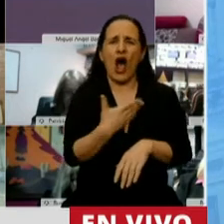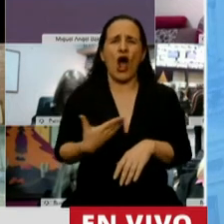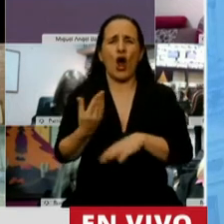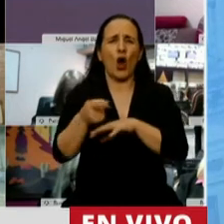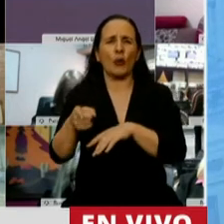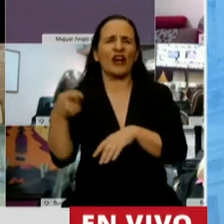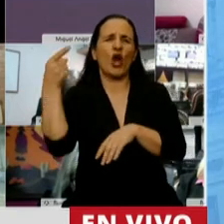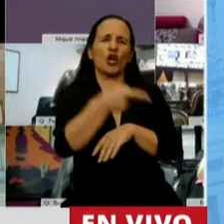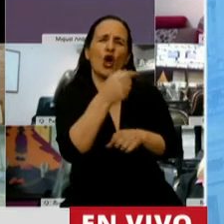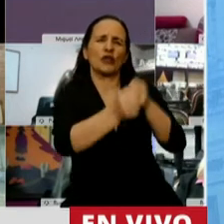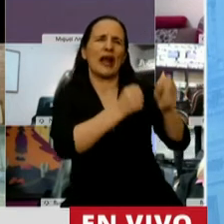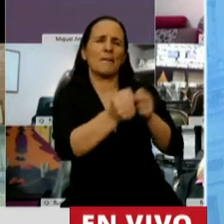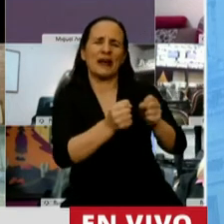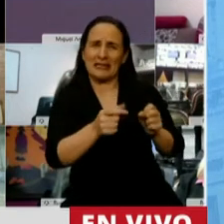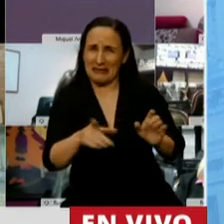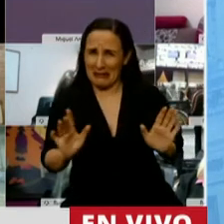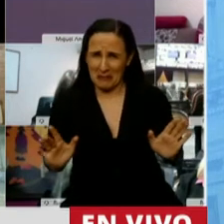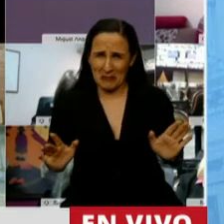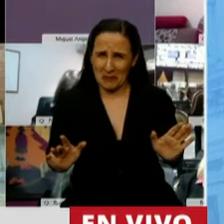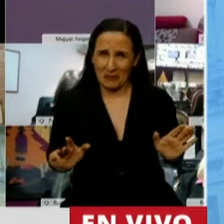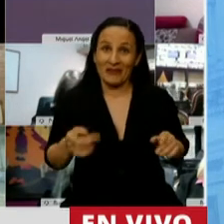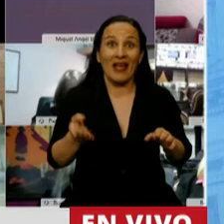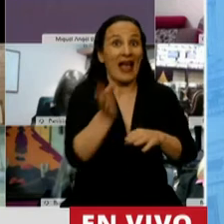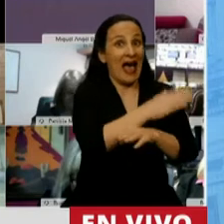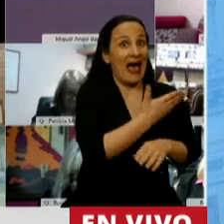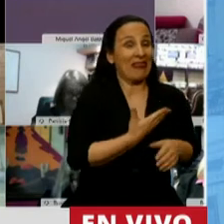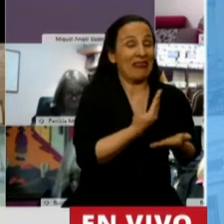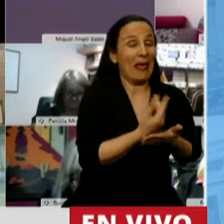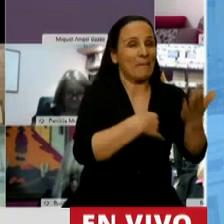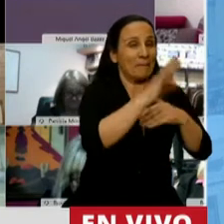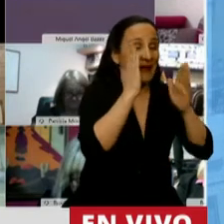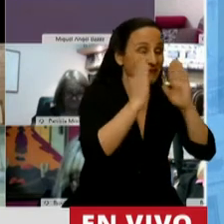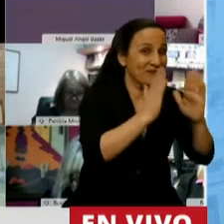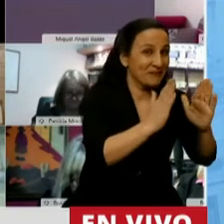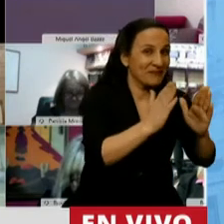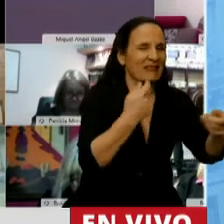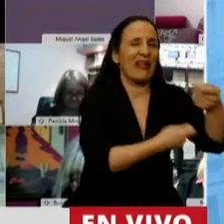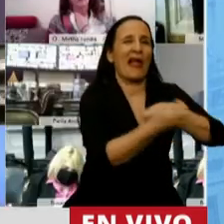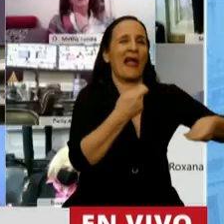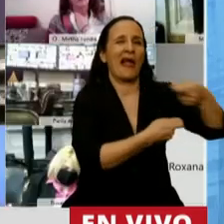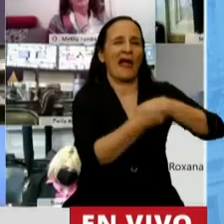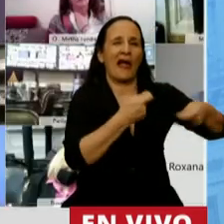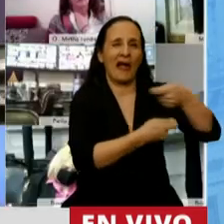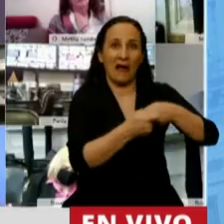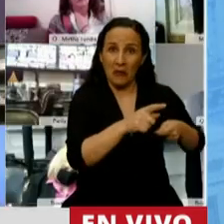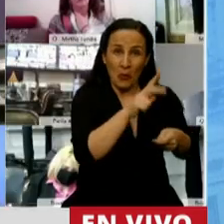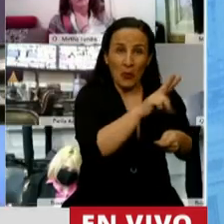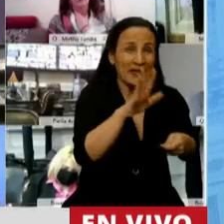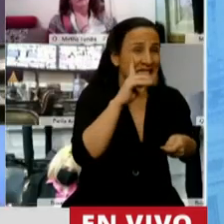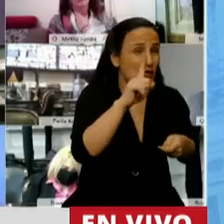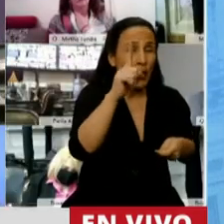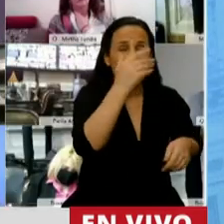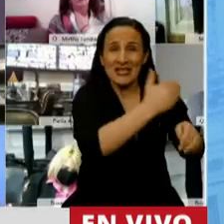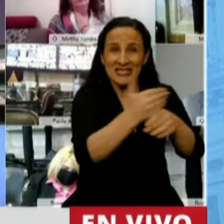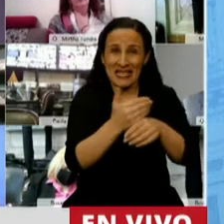antiempresa, aquellos que fueron solo pro mercado financiero. Y como resultado cerraron más de 25.000 empresas